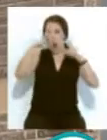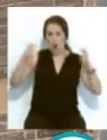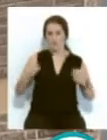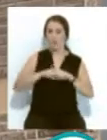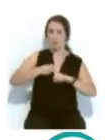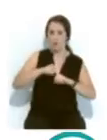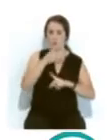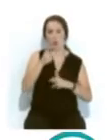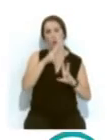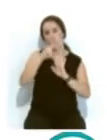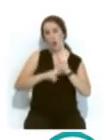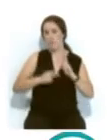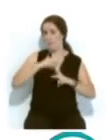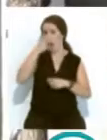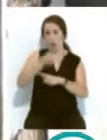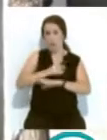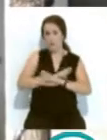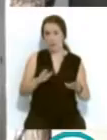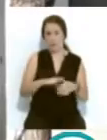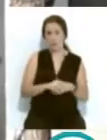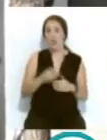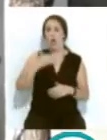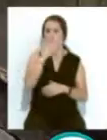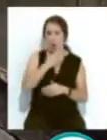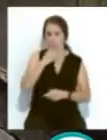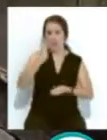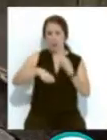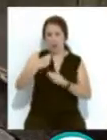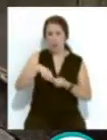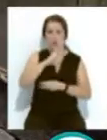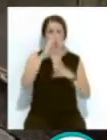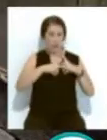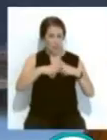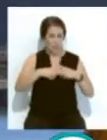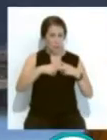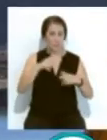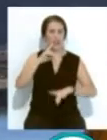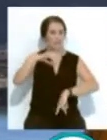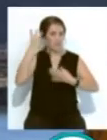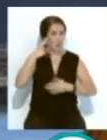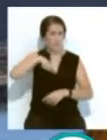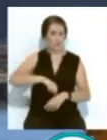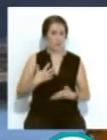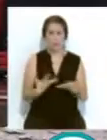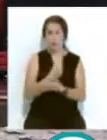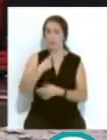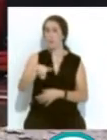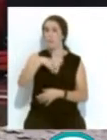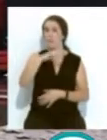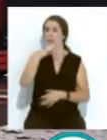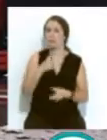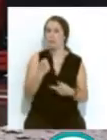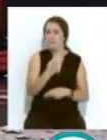forzoso como norma de obligado cumplimiento. Colegios, negocios, industrias, actividades profesionales... ...todo, salvo excepciones